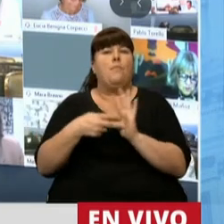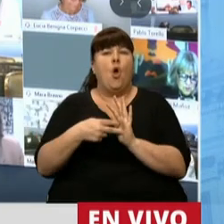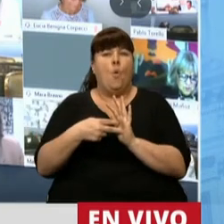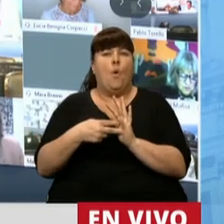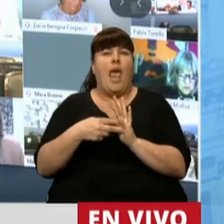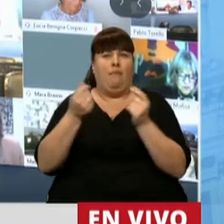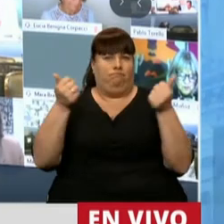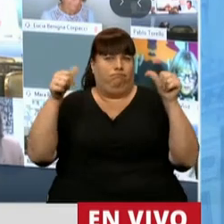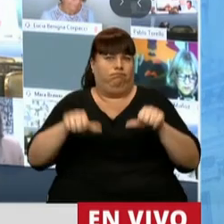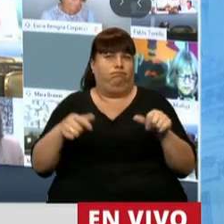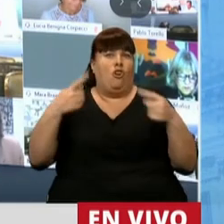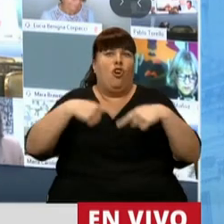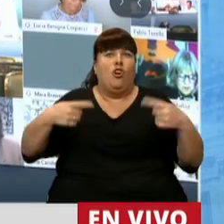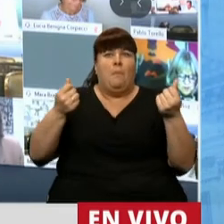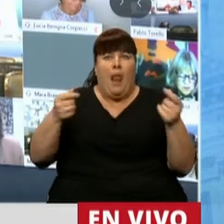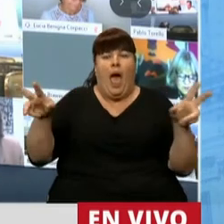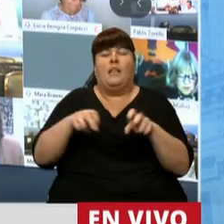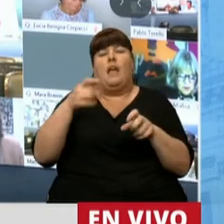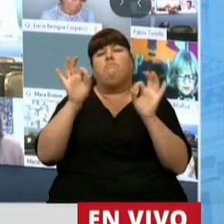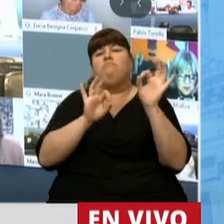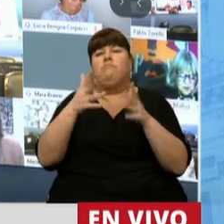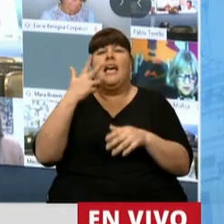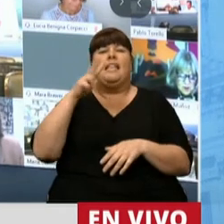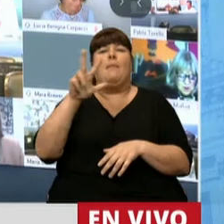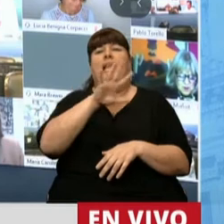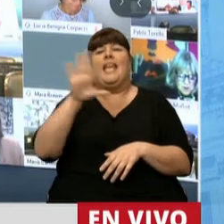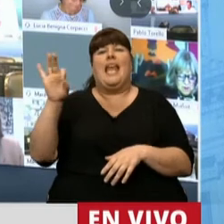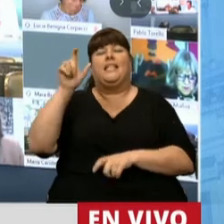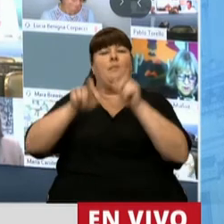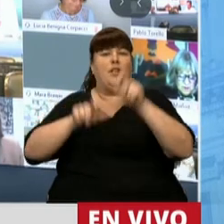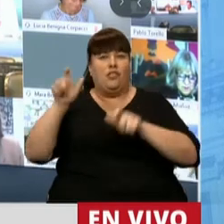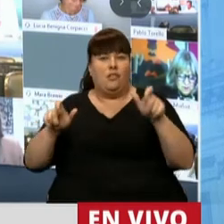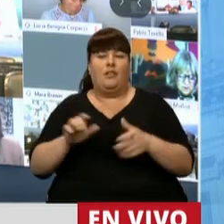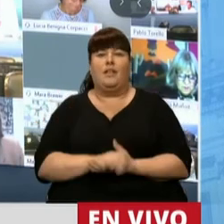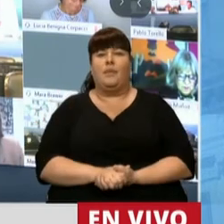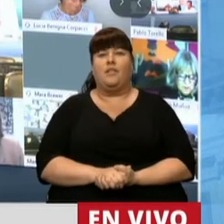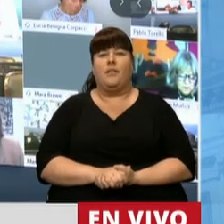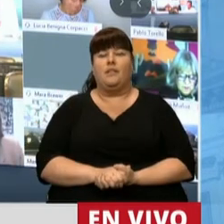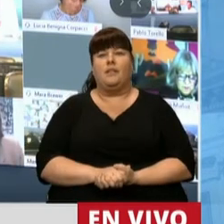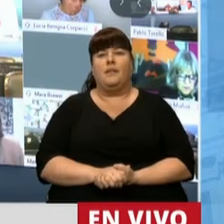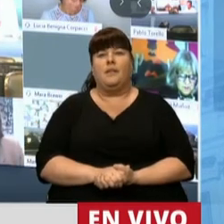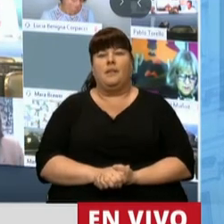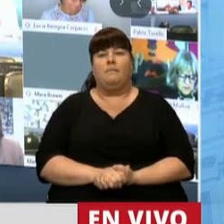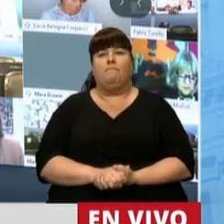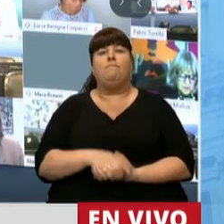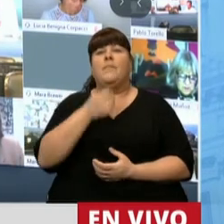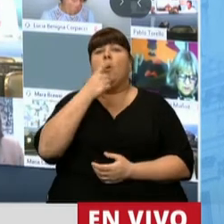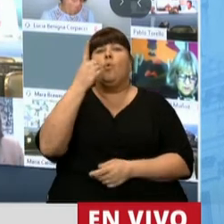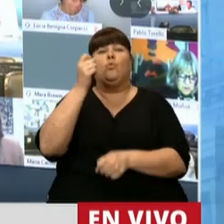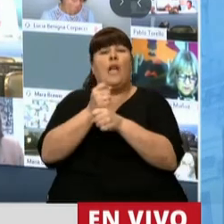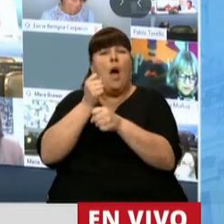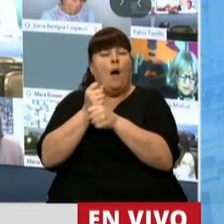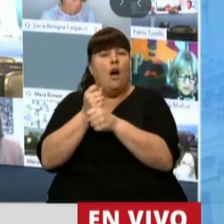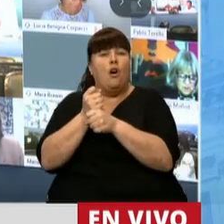de déficit de recursos estimados en 3.500 personas, para lo cual, en un trabajo